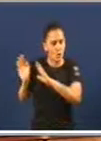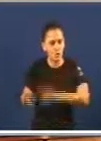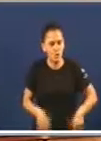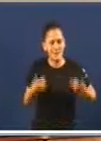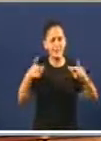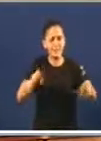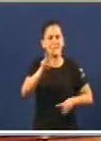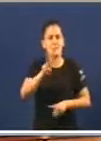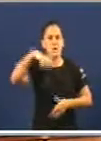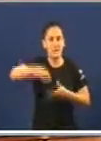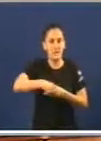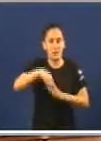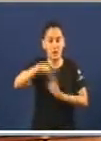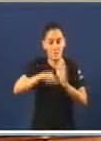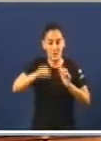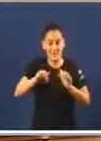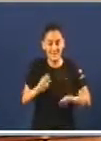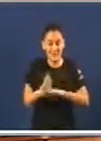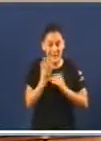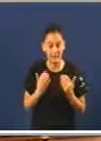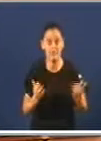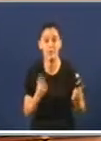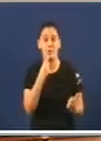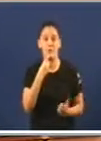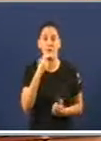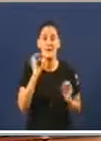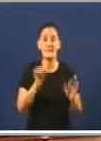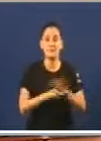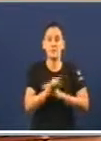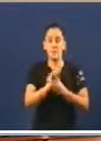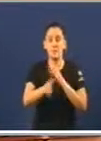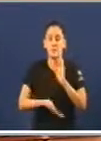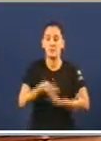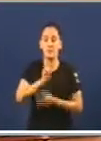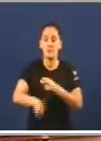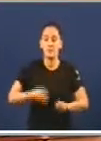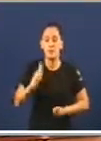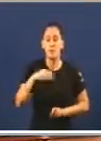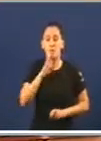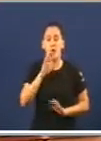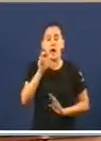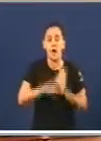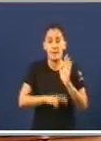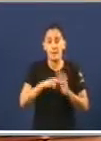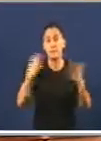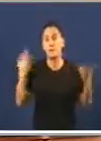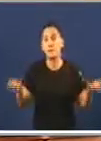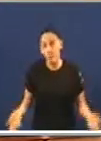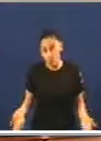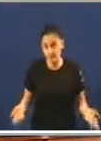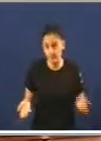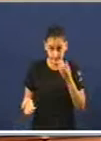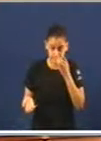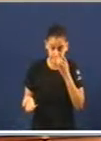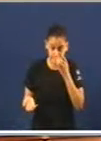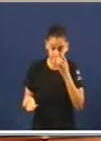do regulamento desta Cámara establece o procedimento de reforma do propio regulamento. E, polo tanto, en base